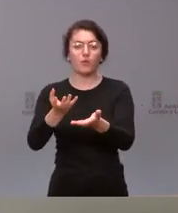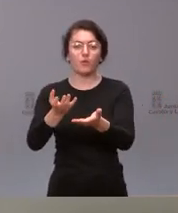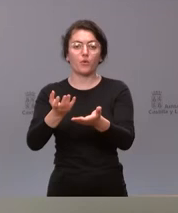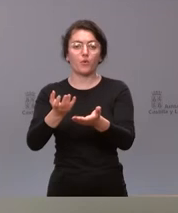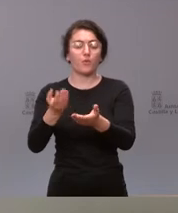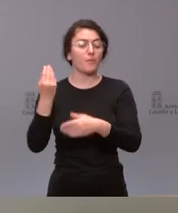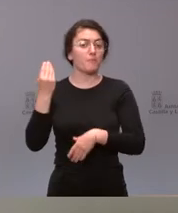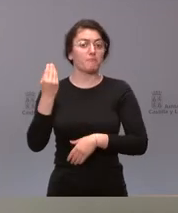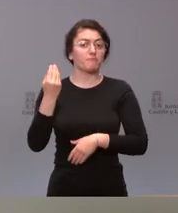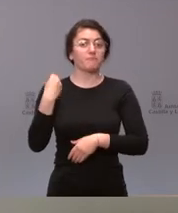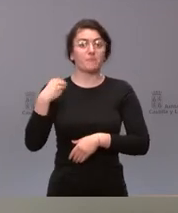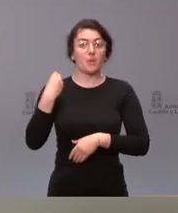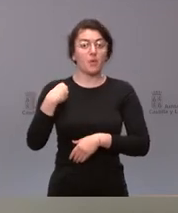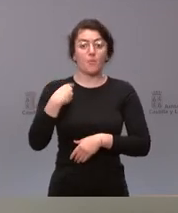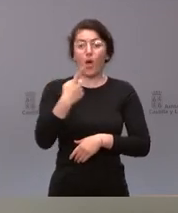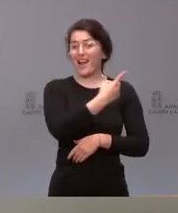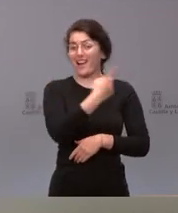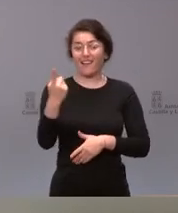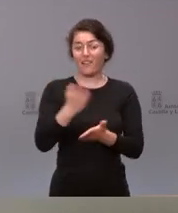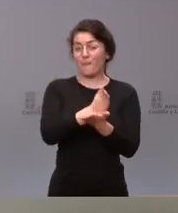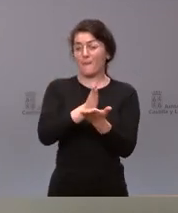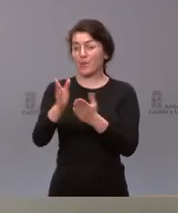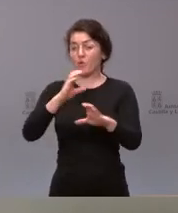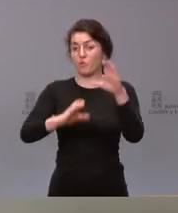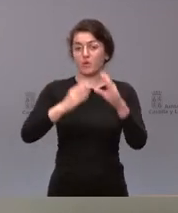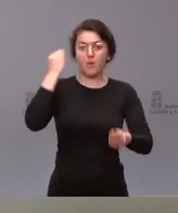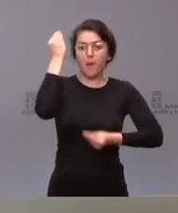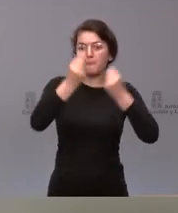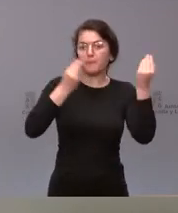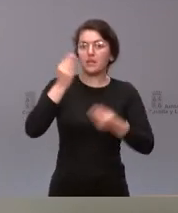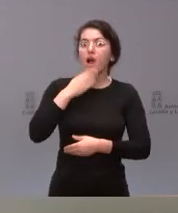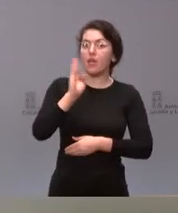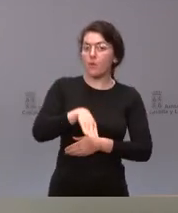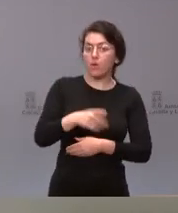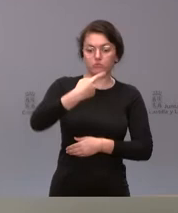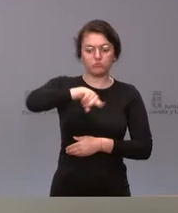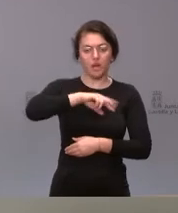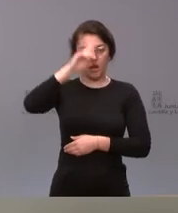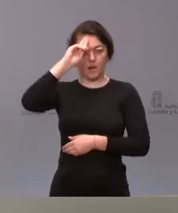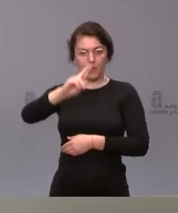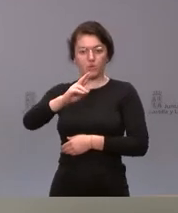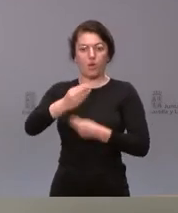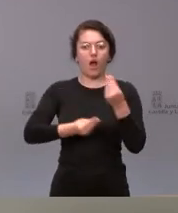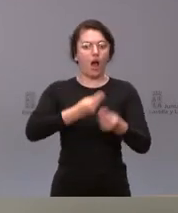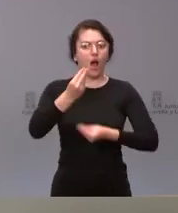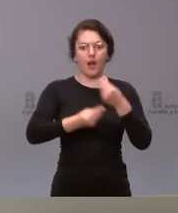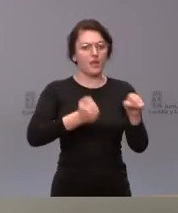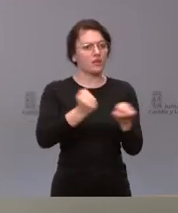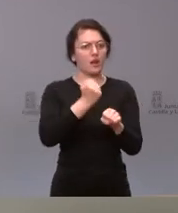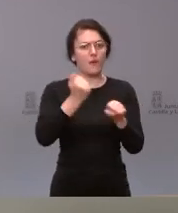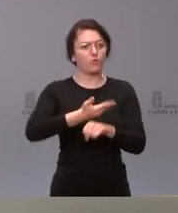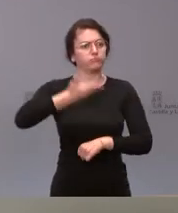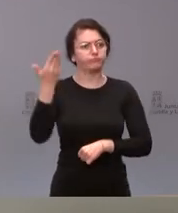en que cada uno de los medios de comunicación estive más conveniente nosotros lo vamos a respetar siempre realizan un papel esencial y fundamental y desde aquí por tanto